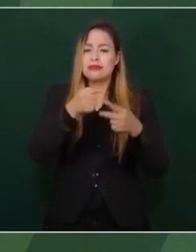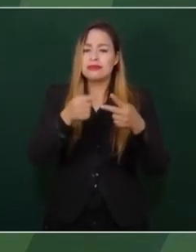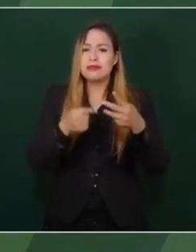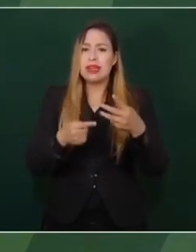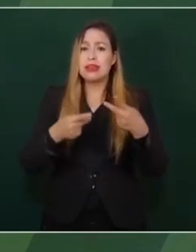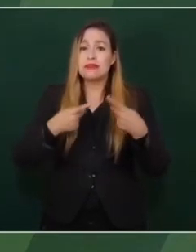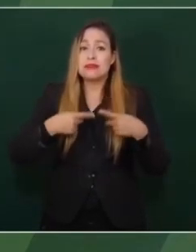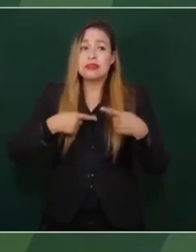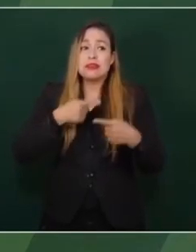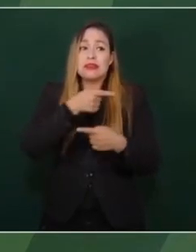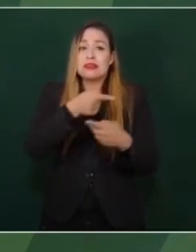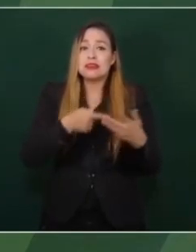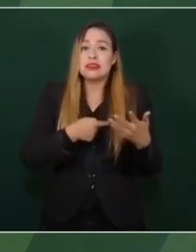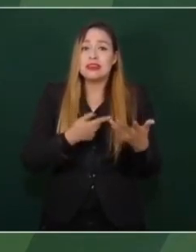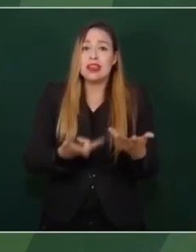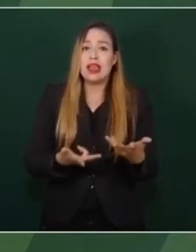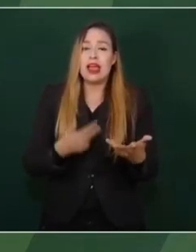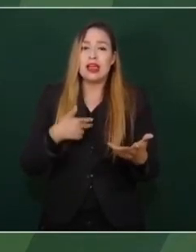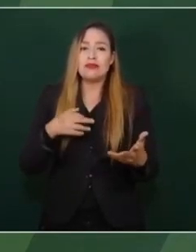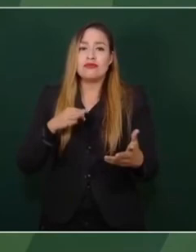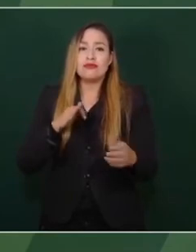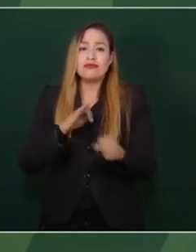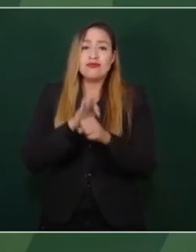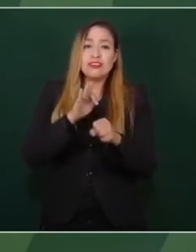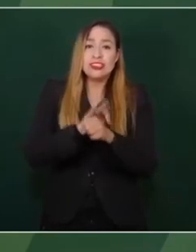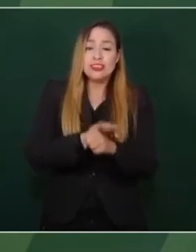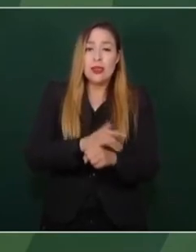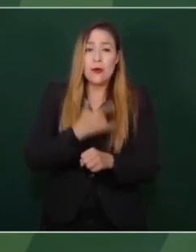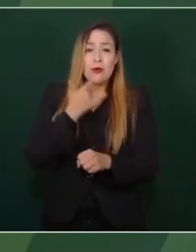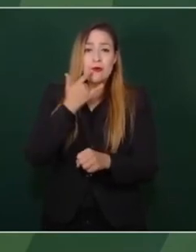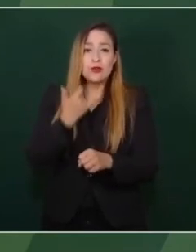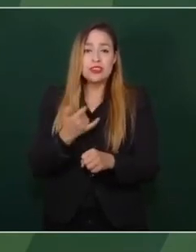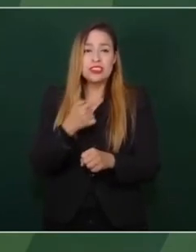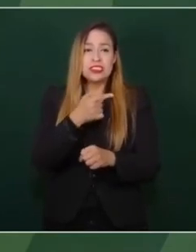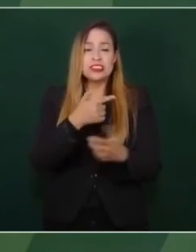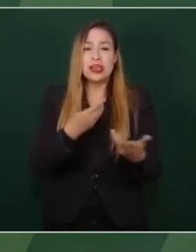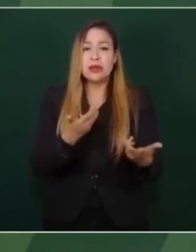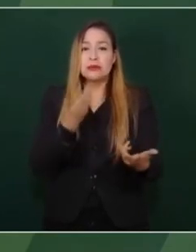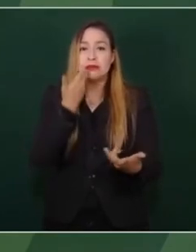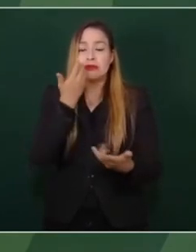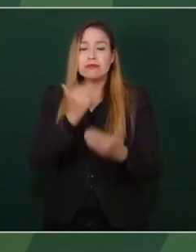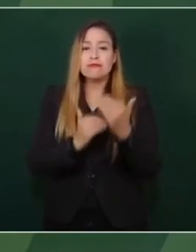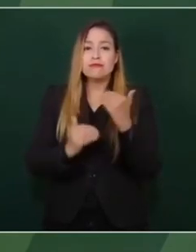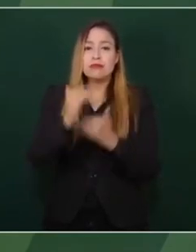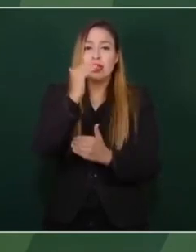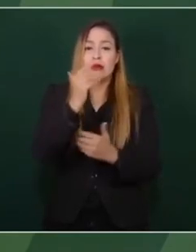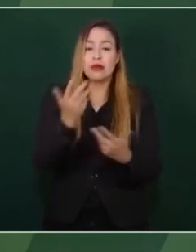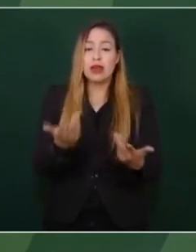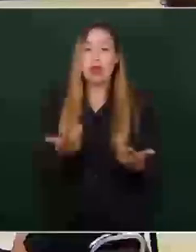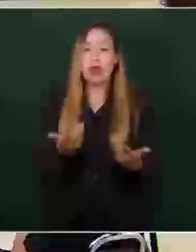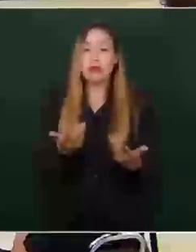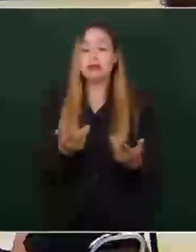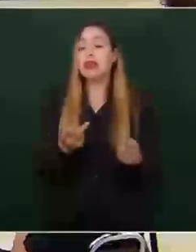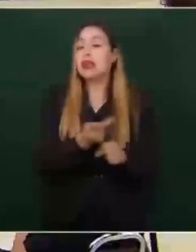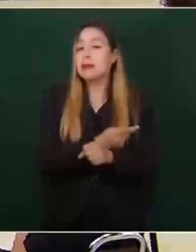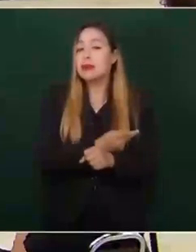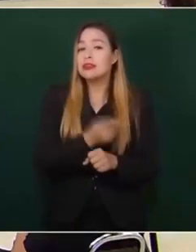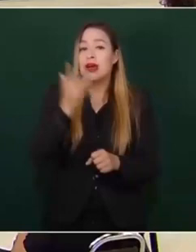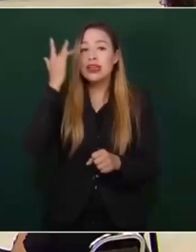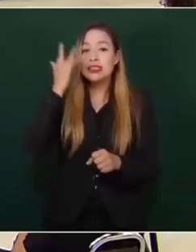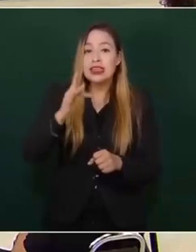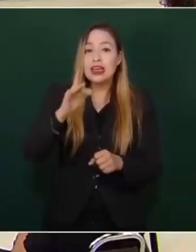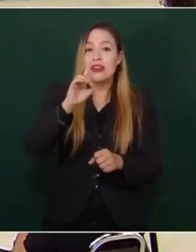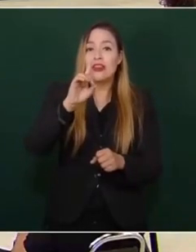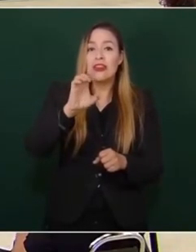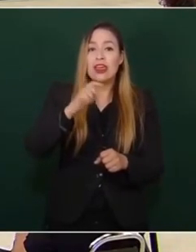a Sánchez, a Degollado, Santos Degollados. Todos